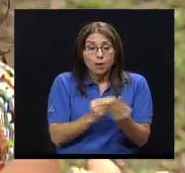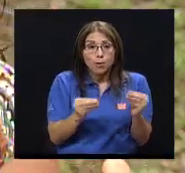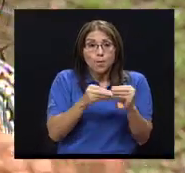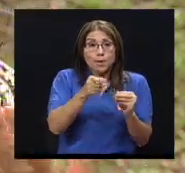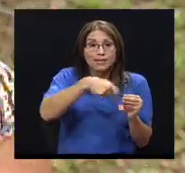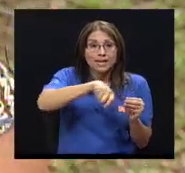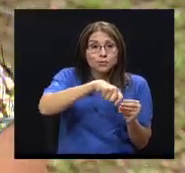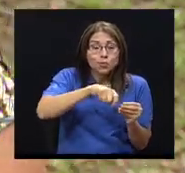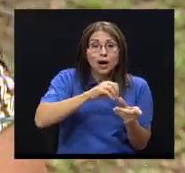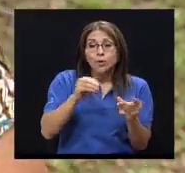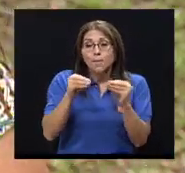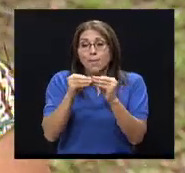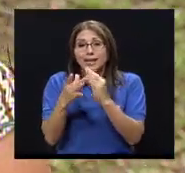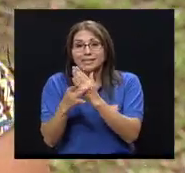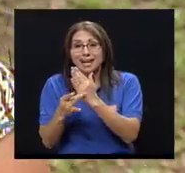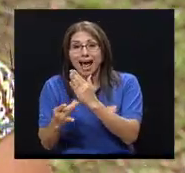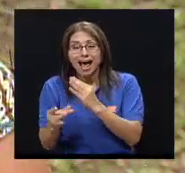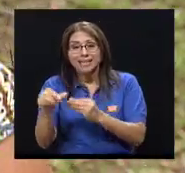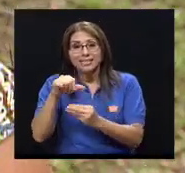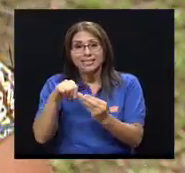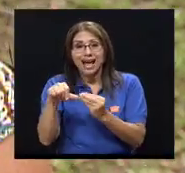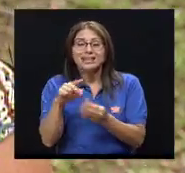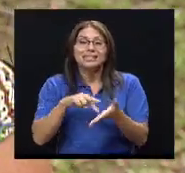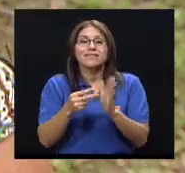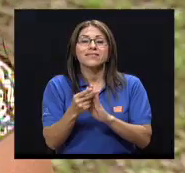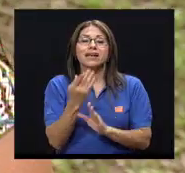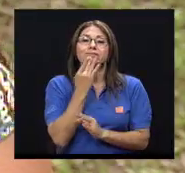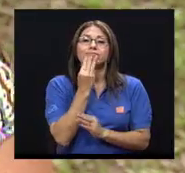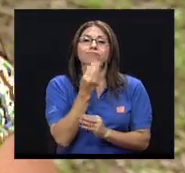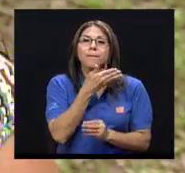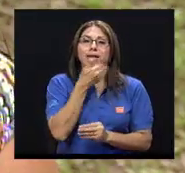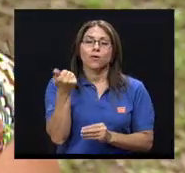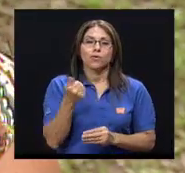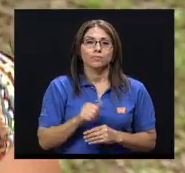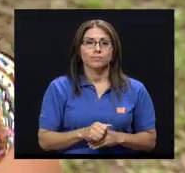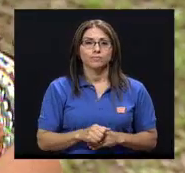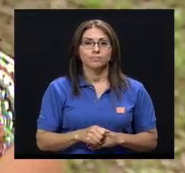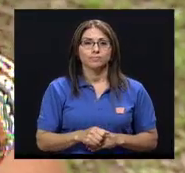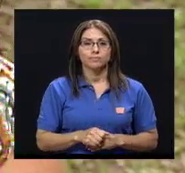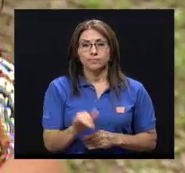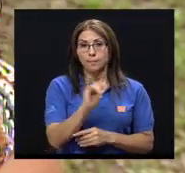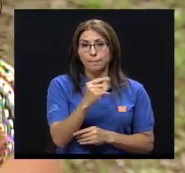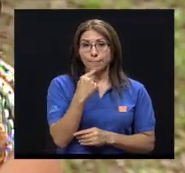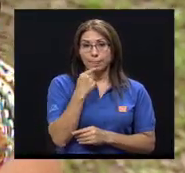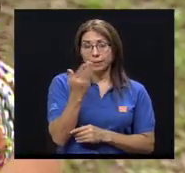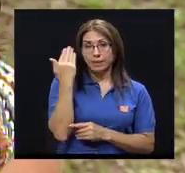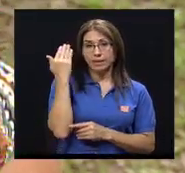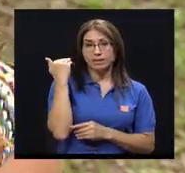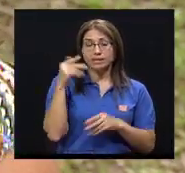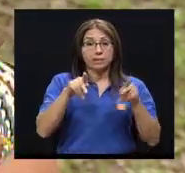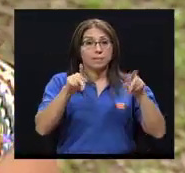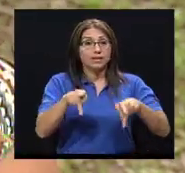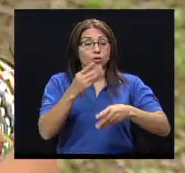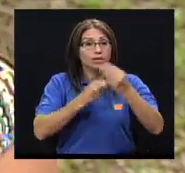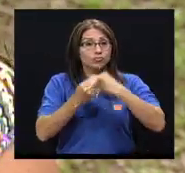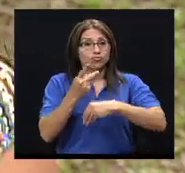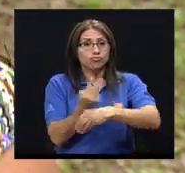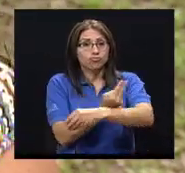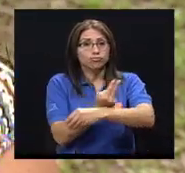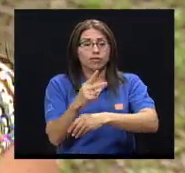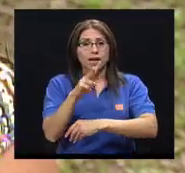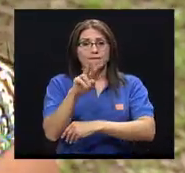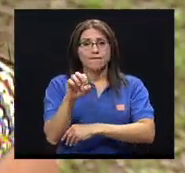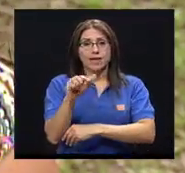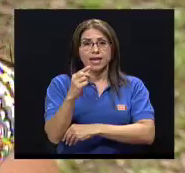grasa y en azúcar que algo que es más controlado en estos ingredientes. Como le mencioné antes, las personas vegetarianas